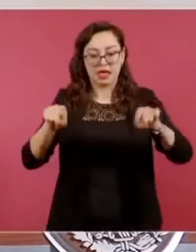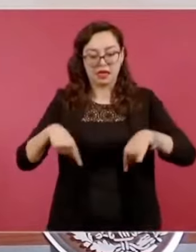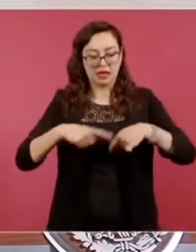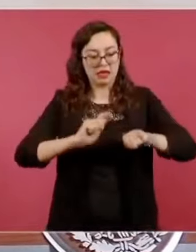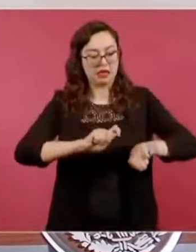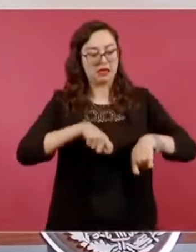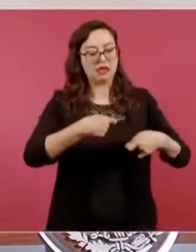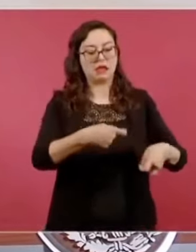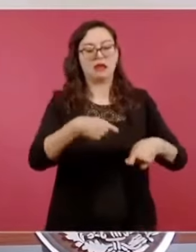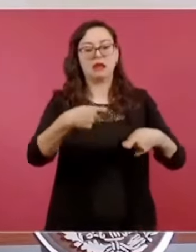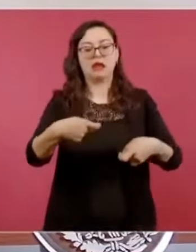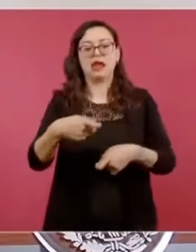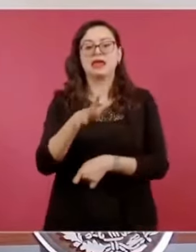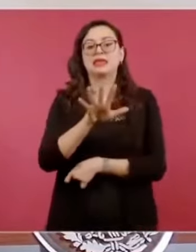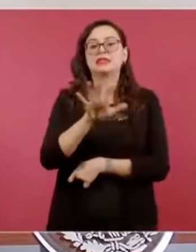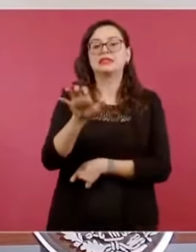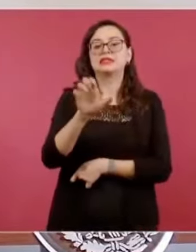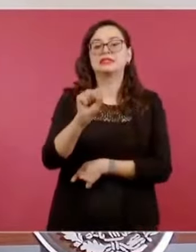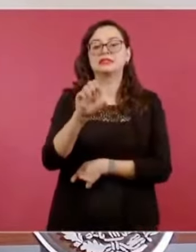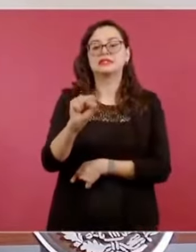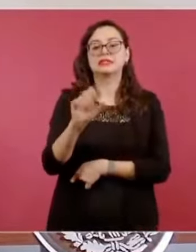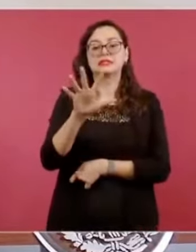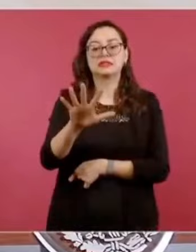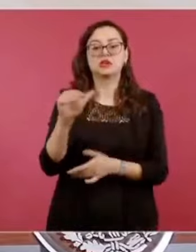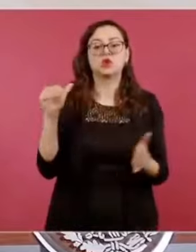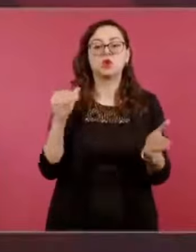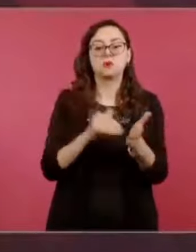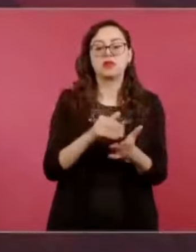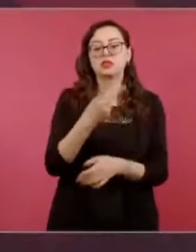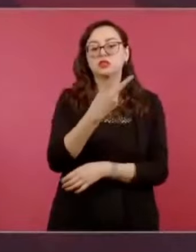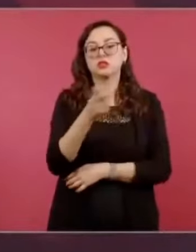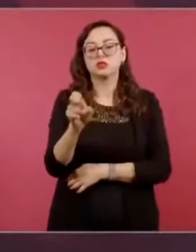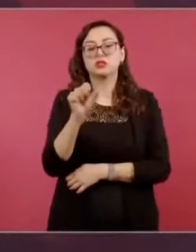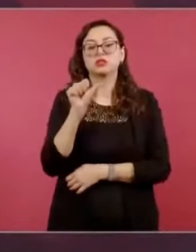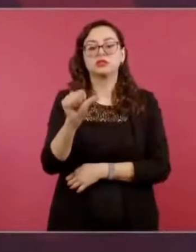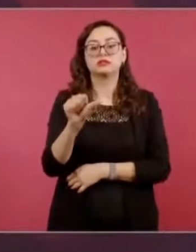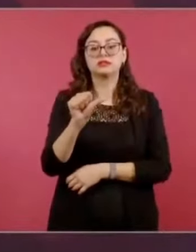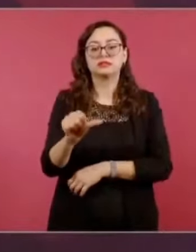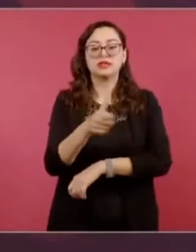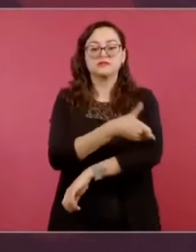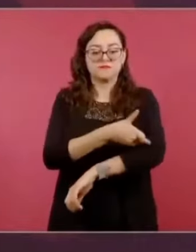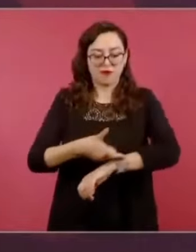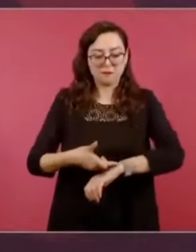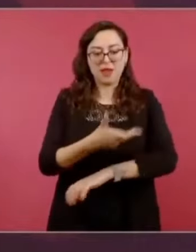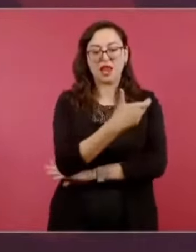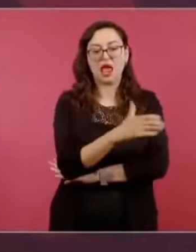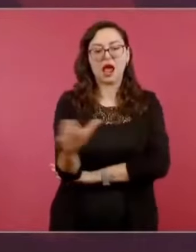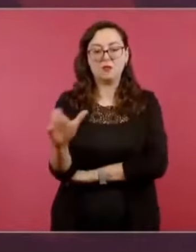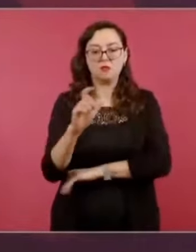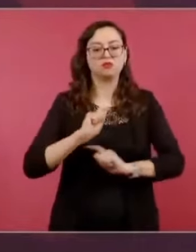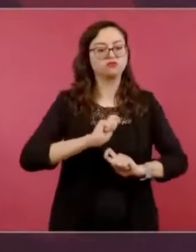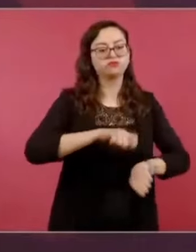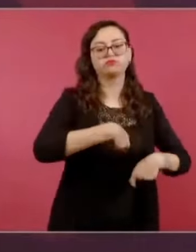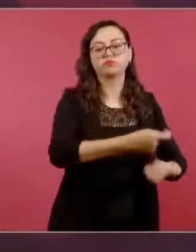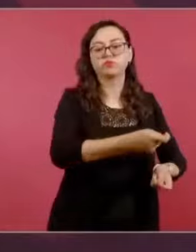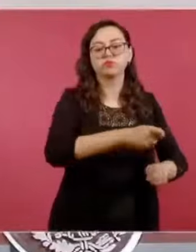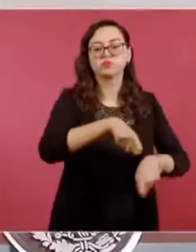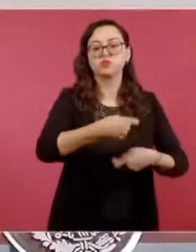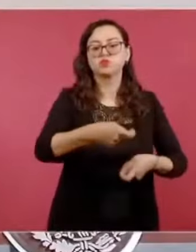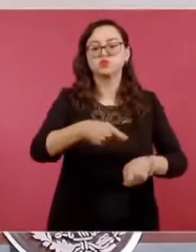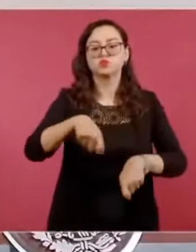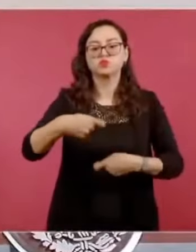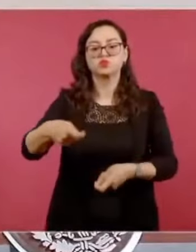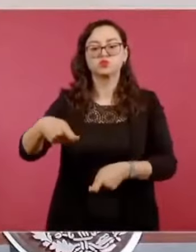565 mil 216 familias campesinas, lo que